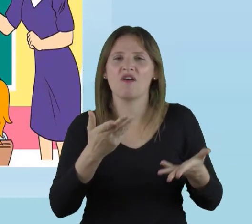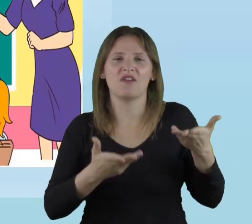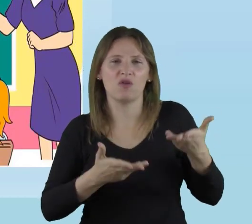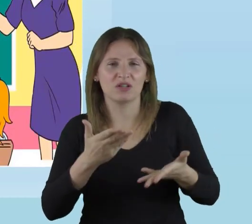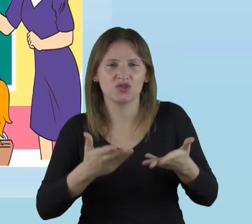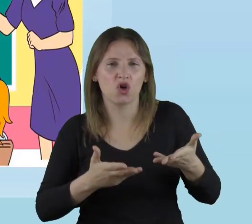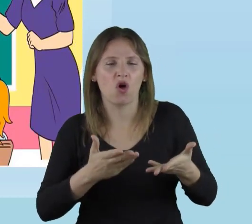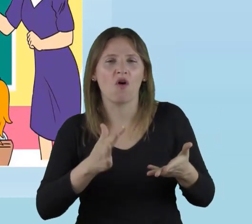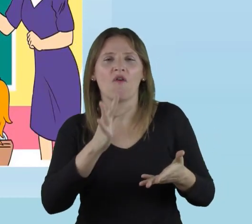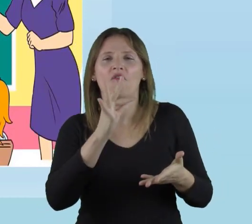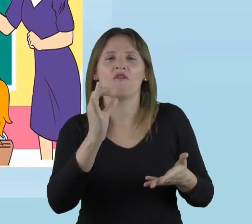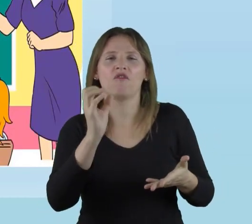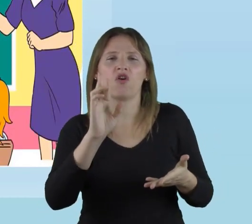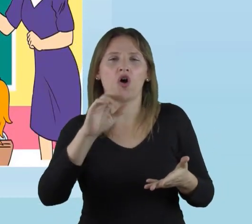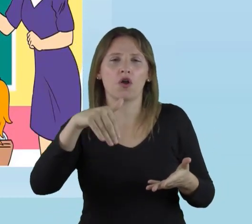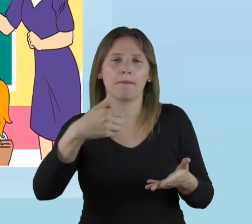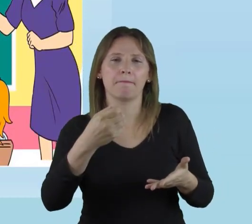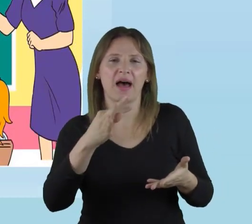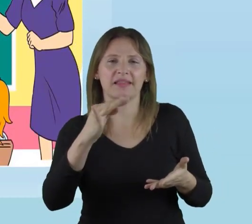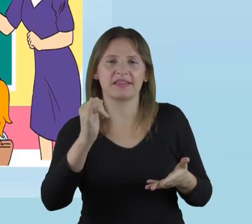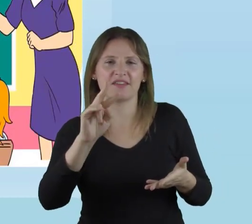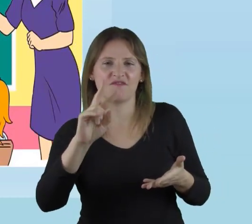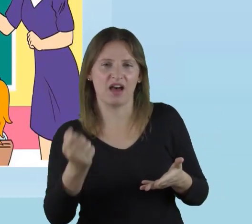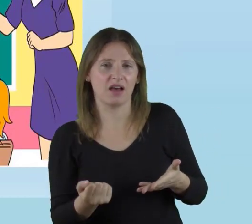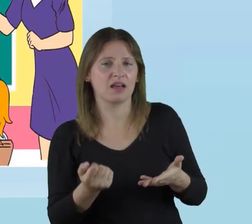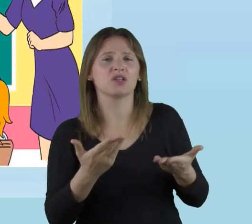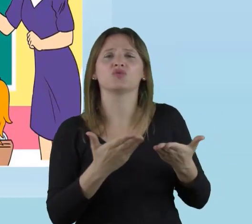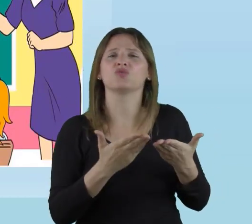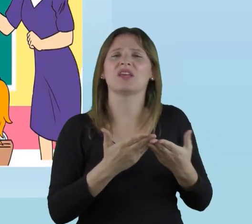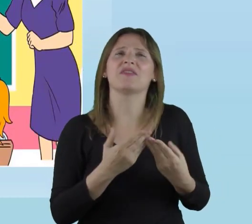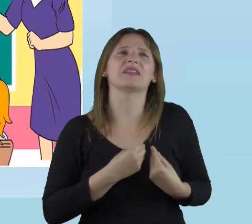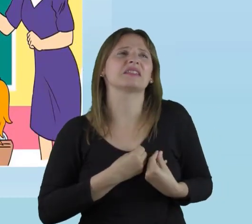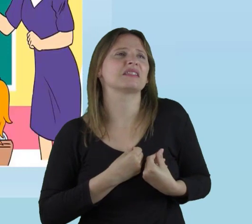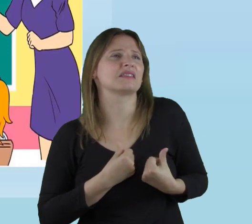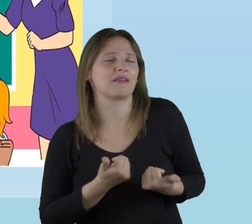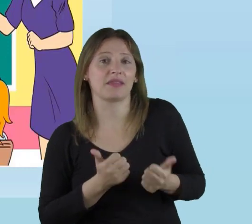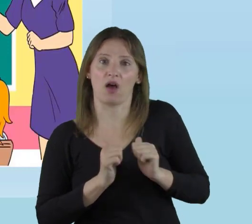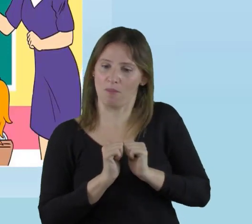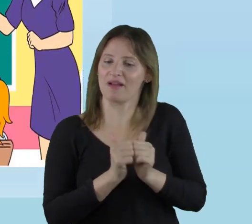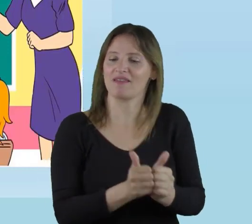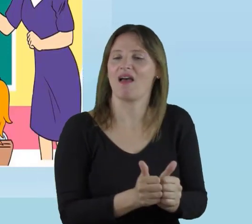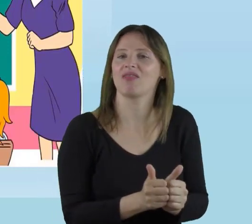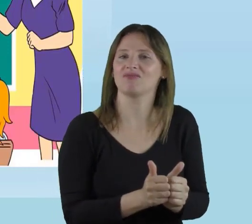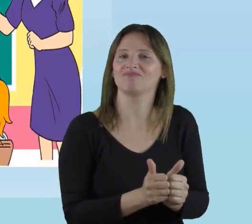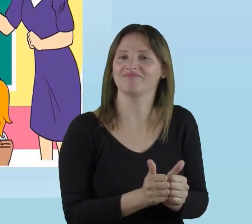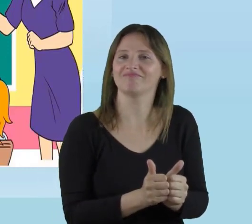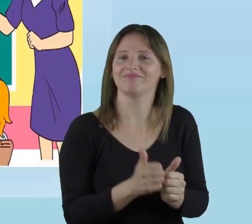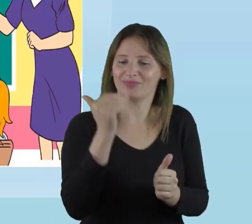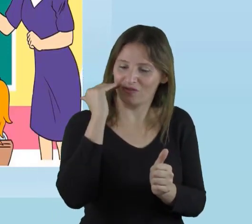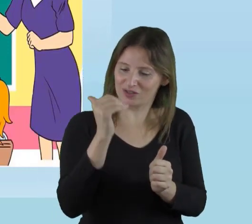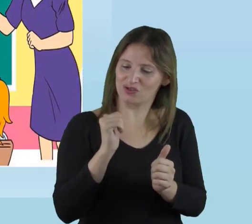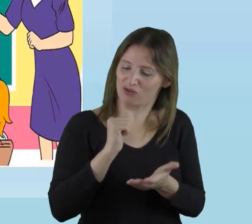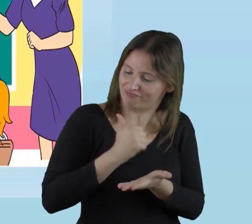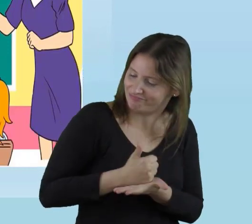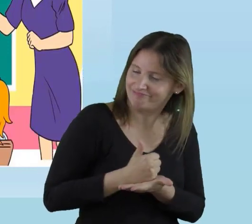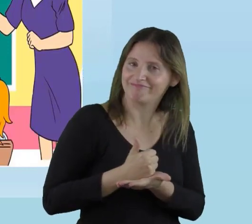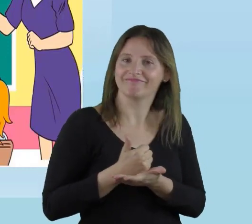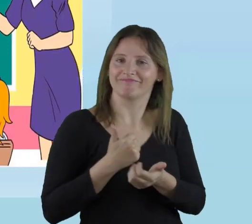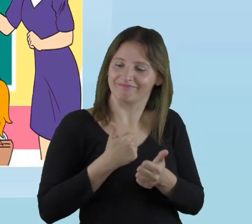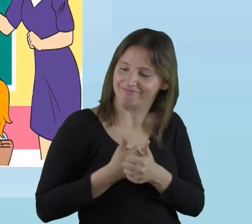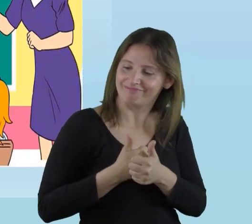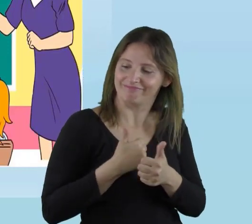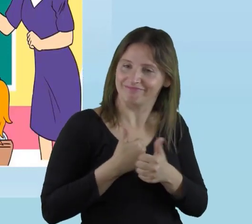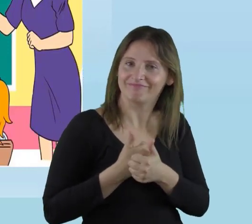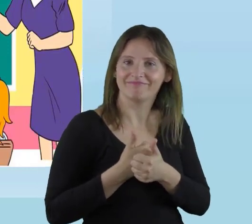si hablamos de una evaluación formativa, el estudiante se va a sentir acompañado por su